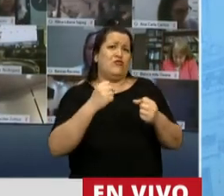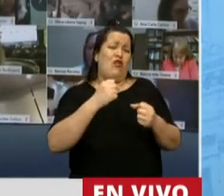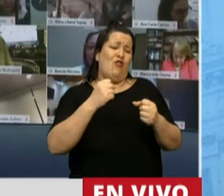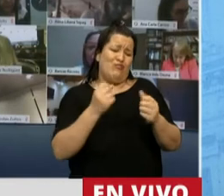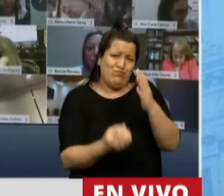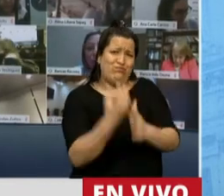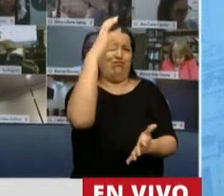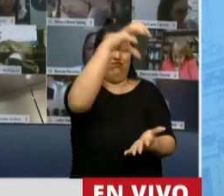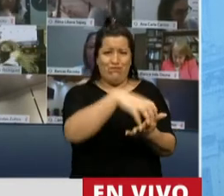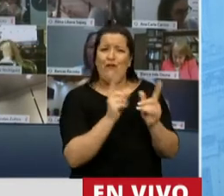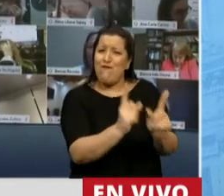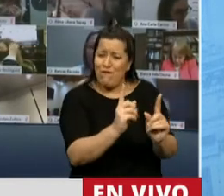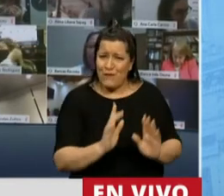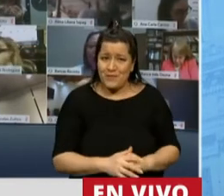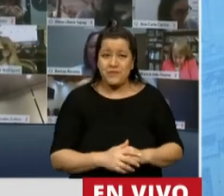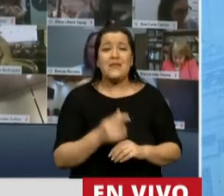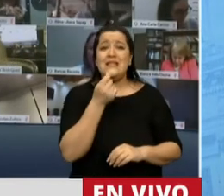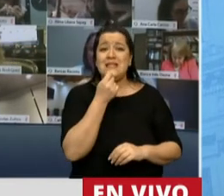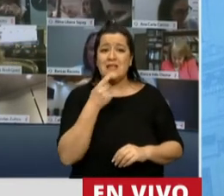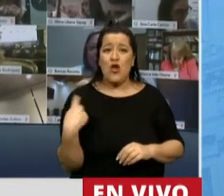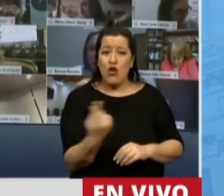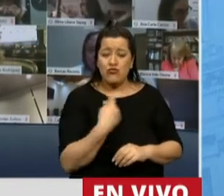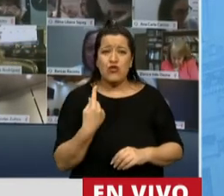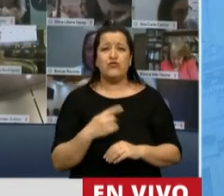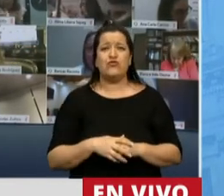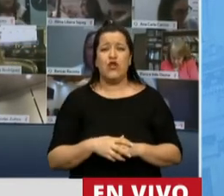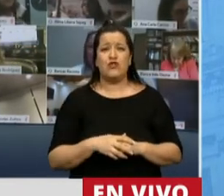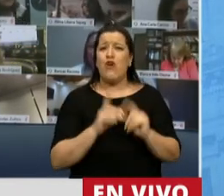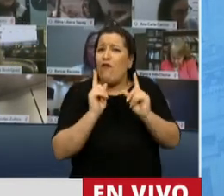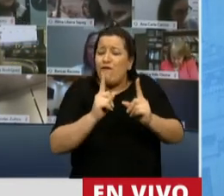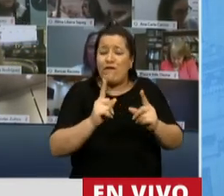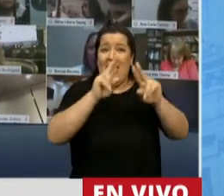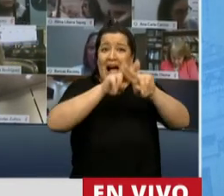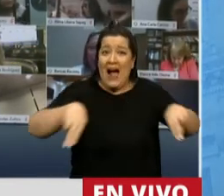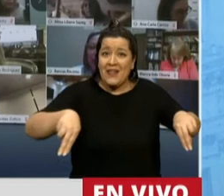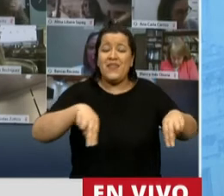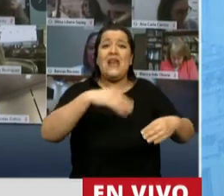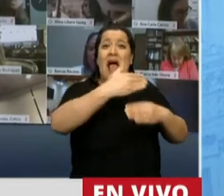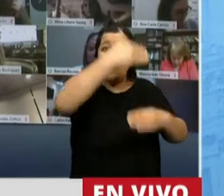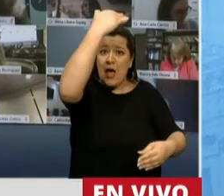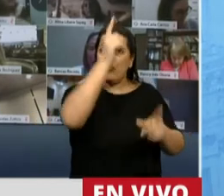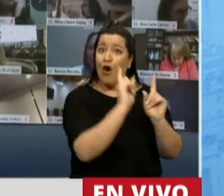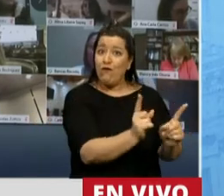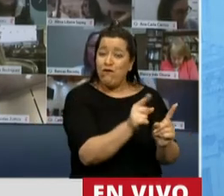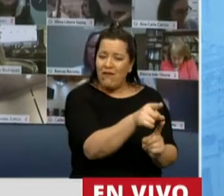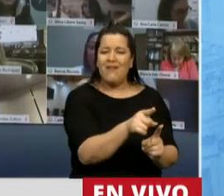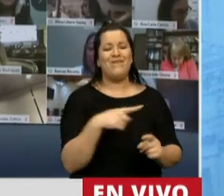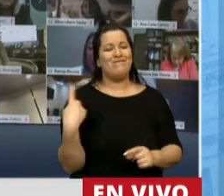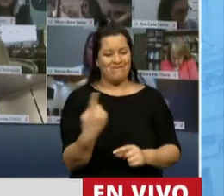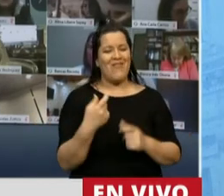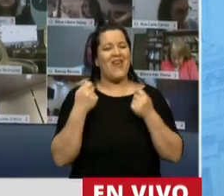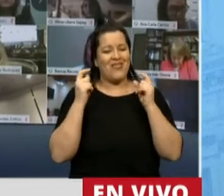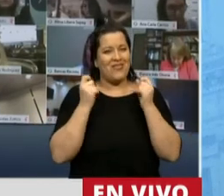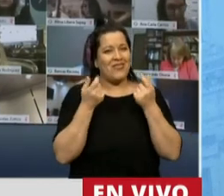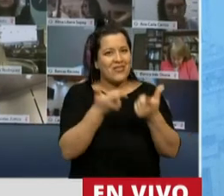Y si mantenemos a estos establecimientos abiertos, estamos también garantizando